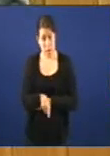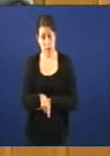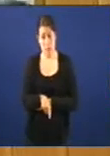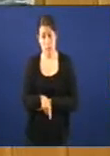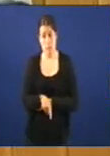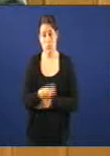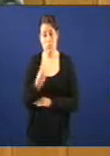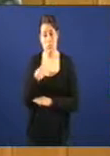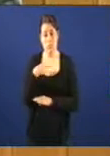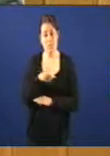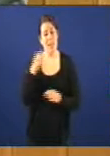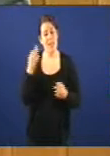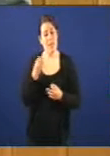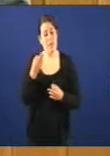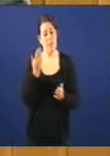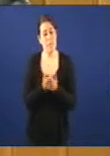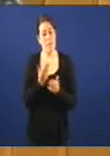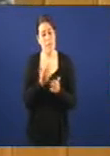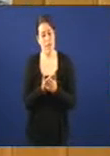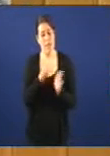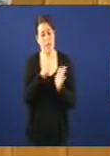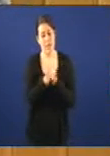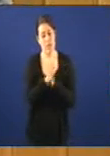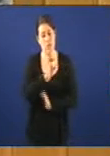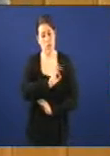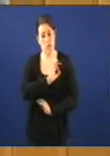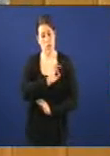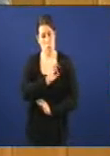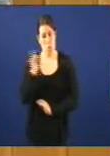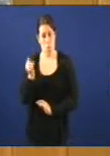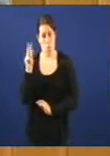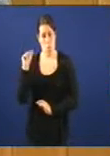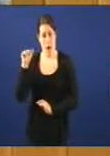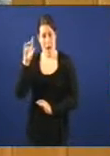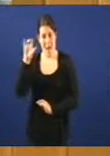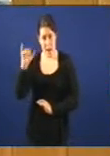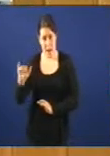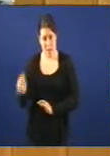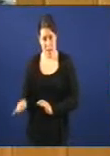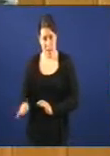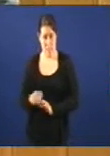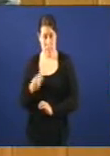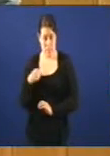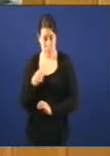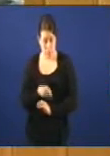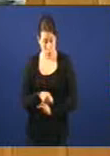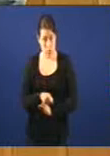a súa representatividade teñen que pedir explicaciónes ao señor Samuel Juárez. A parte do suceso inmediato o señor Samuel Juárez